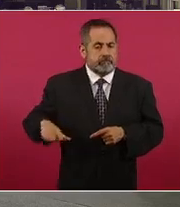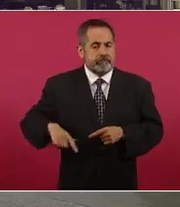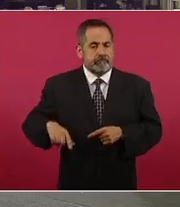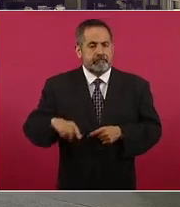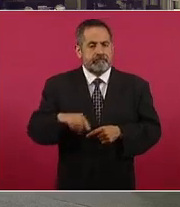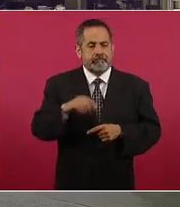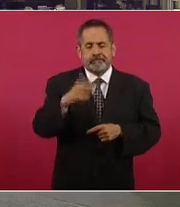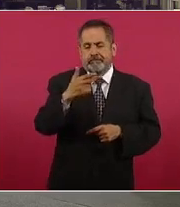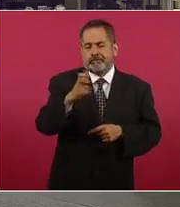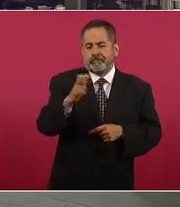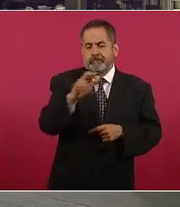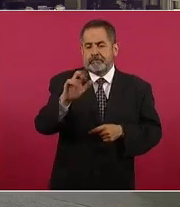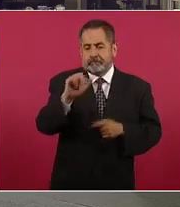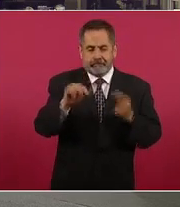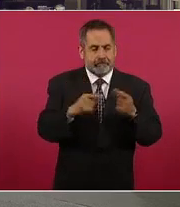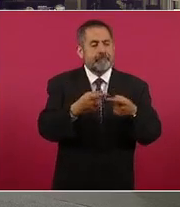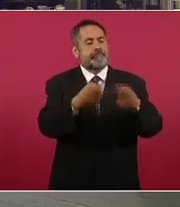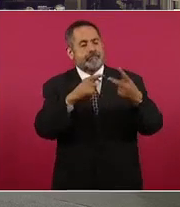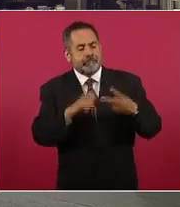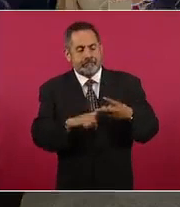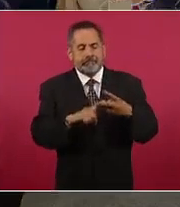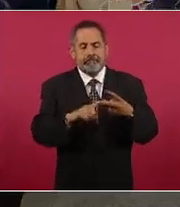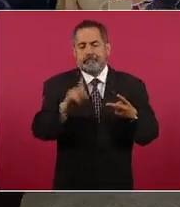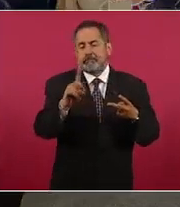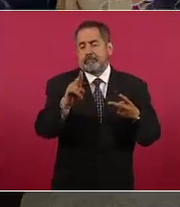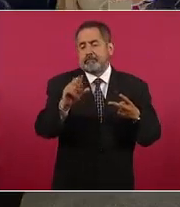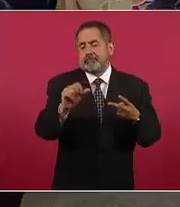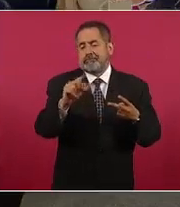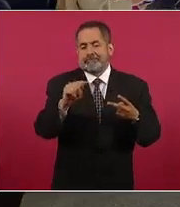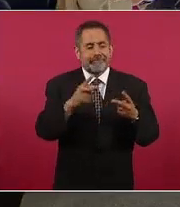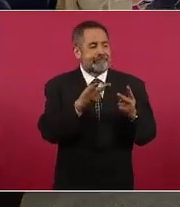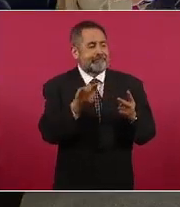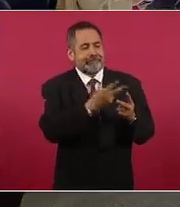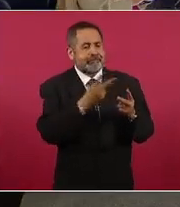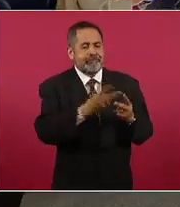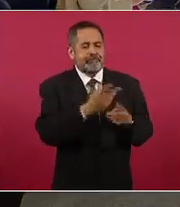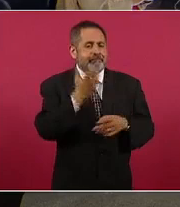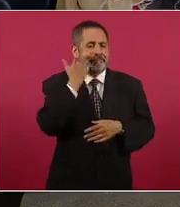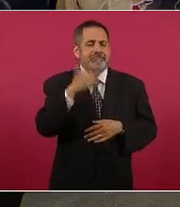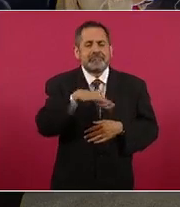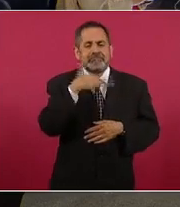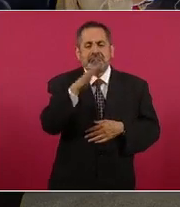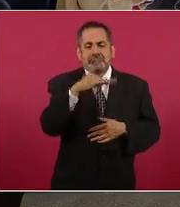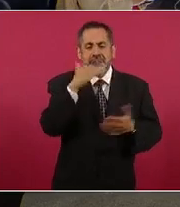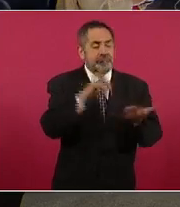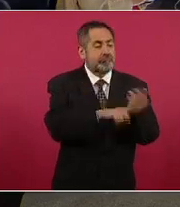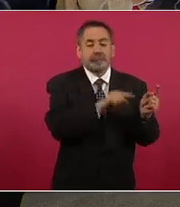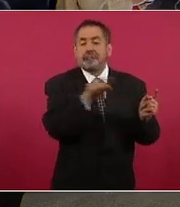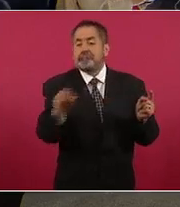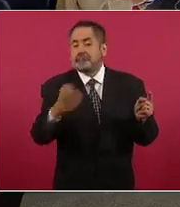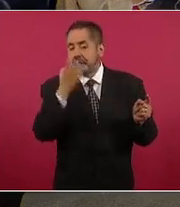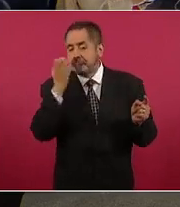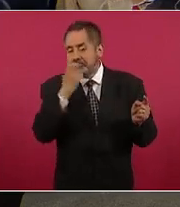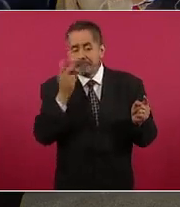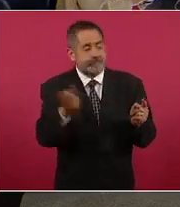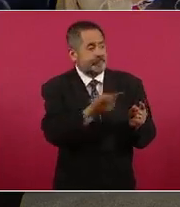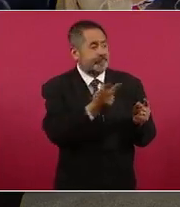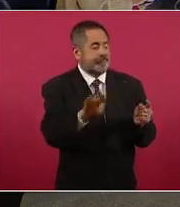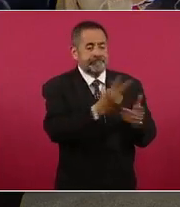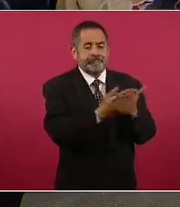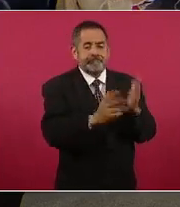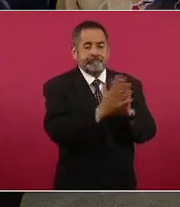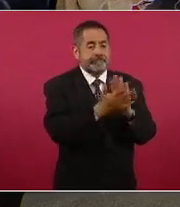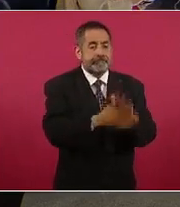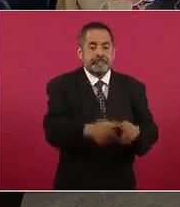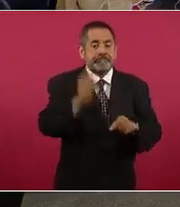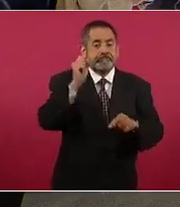Duarte hasta la fecha. Esto demuestra su nexo de corrupción con dichas escuelas, de las cuales podemos mencionar a la